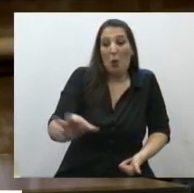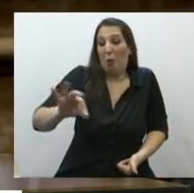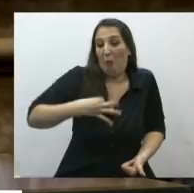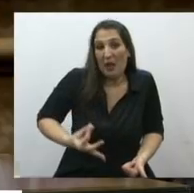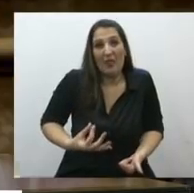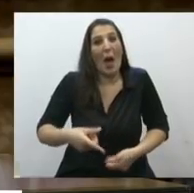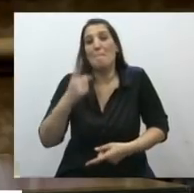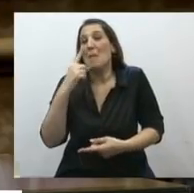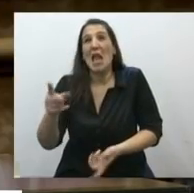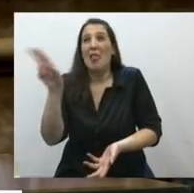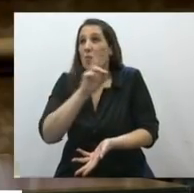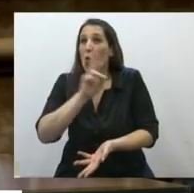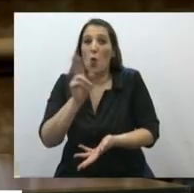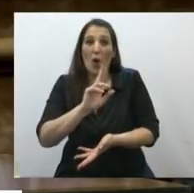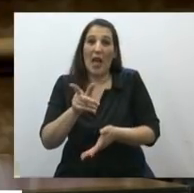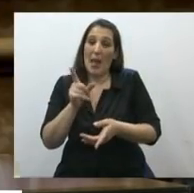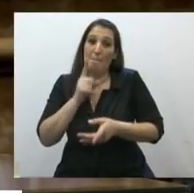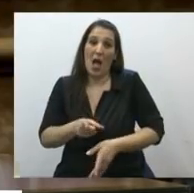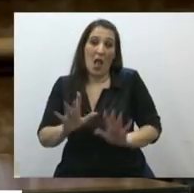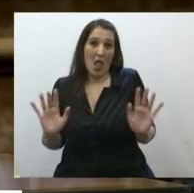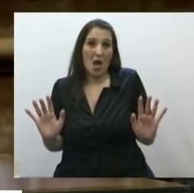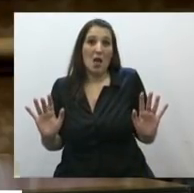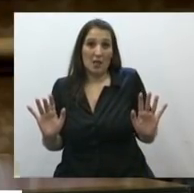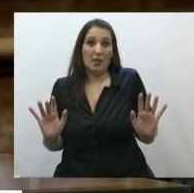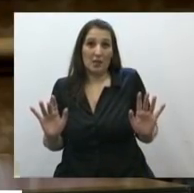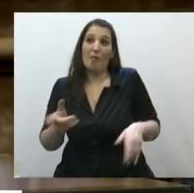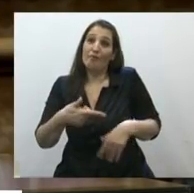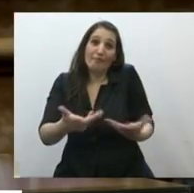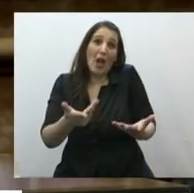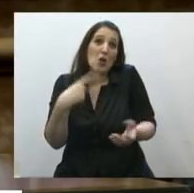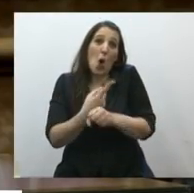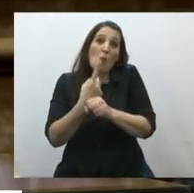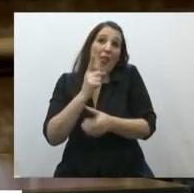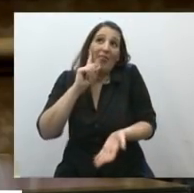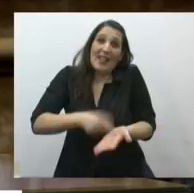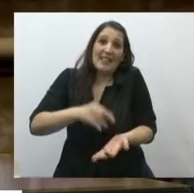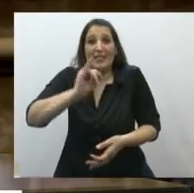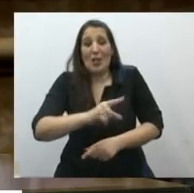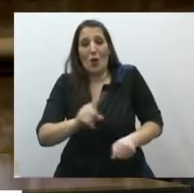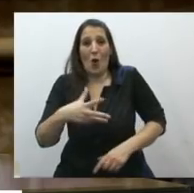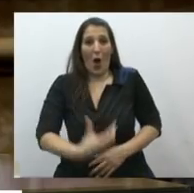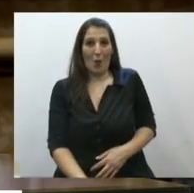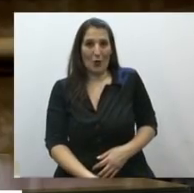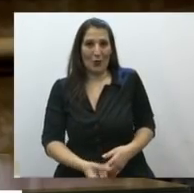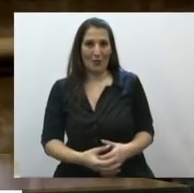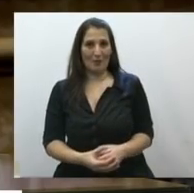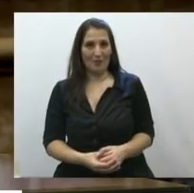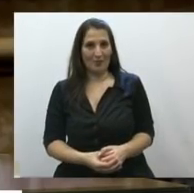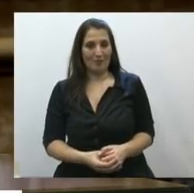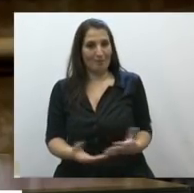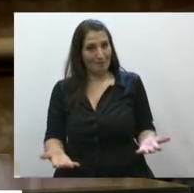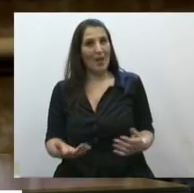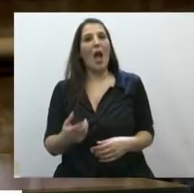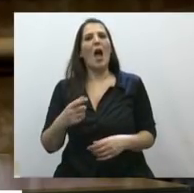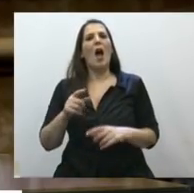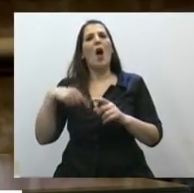de miles de mujeres que querramos o no sigan decidiendo practicarse un aborto. Quienes venimos de